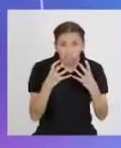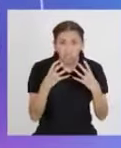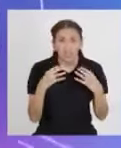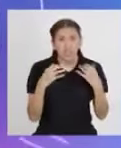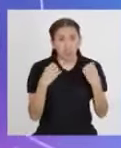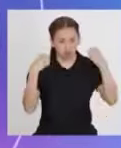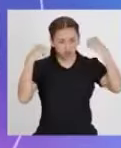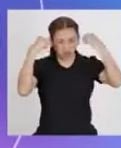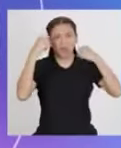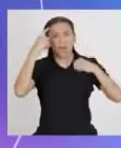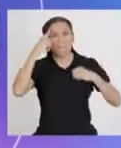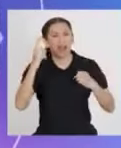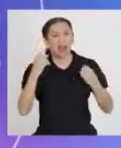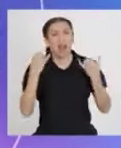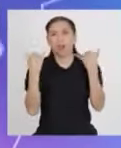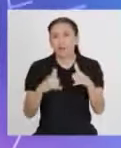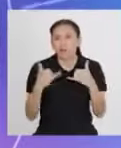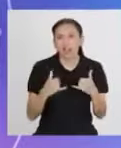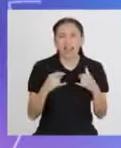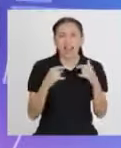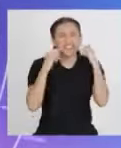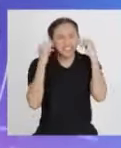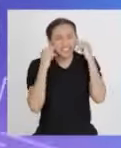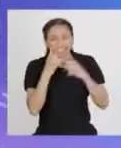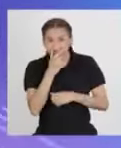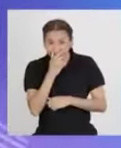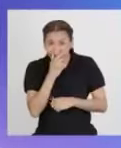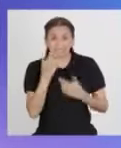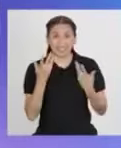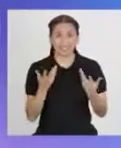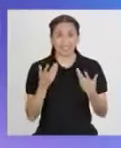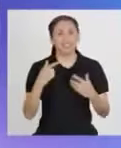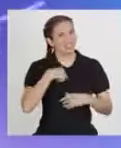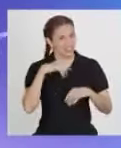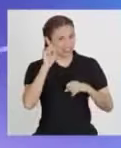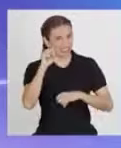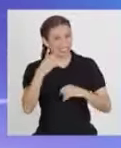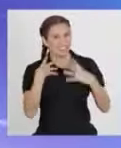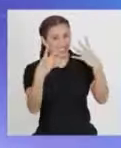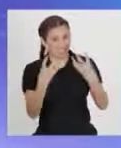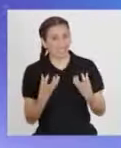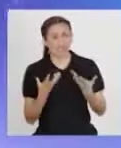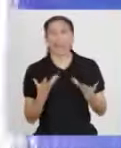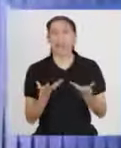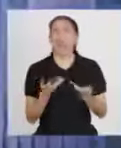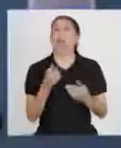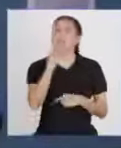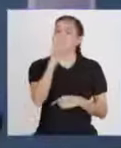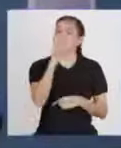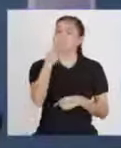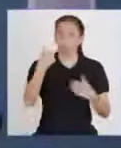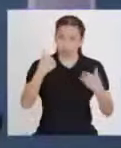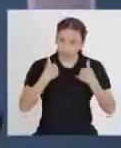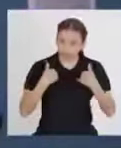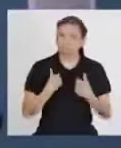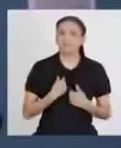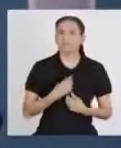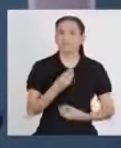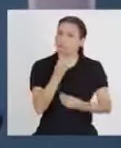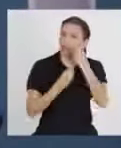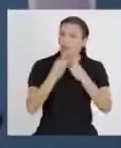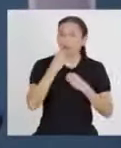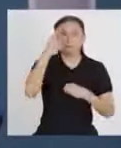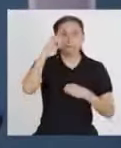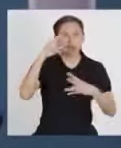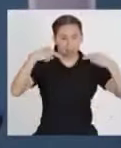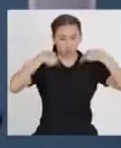para jugar y reír? ¡Yo sí quiero! ¡Uno tiene que alimentarse para